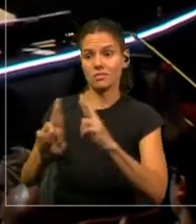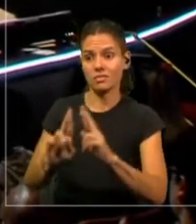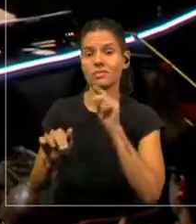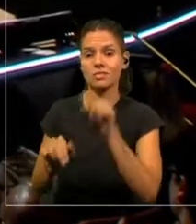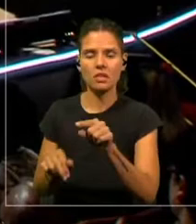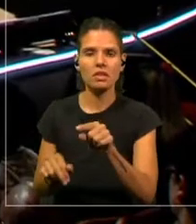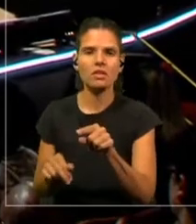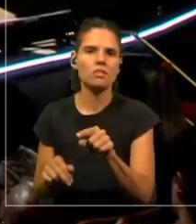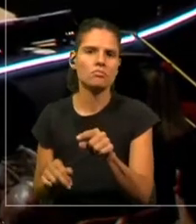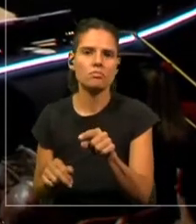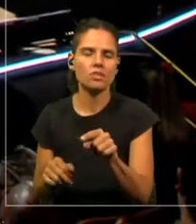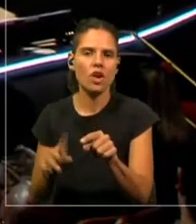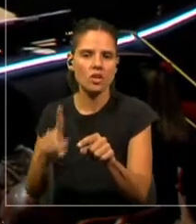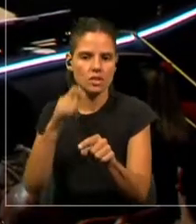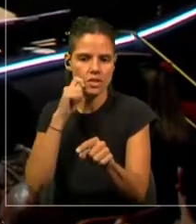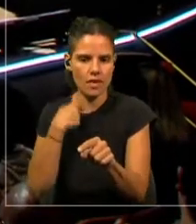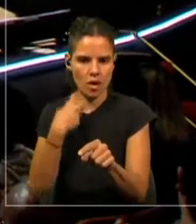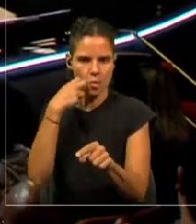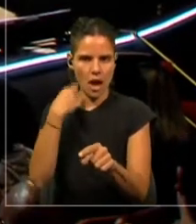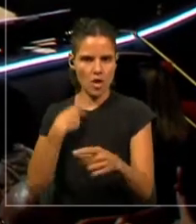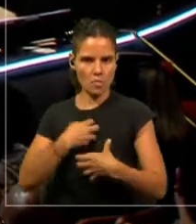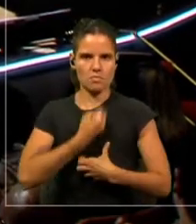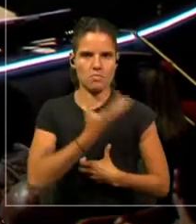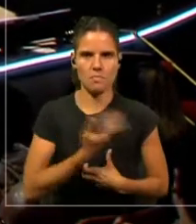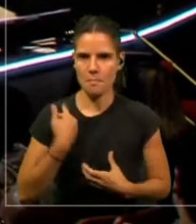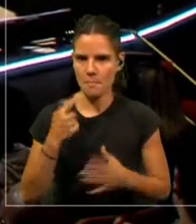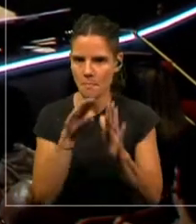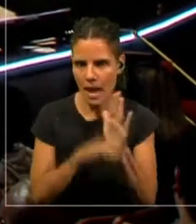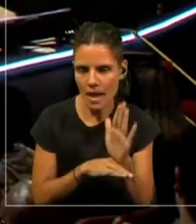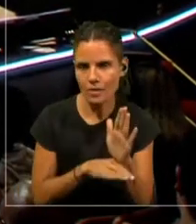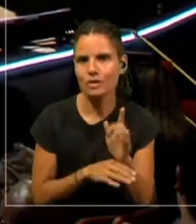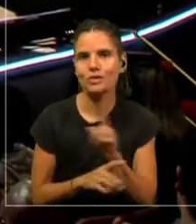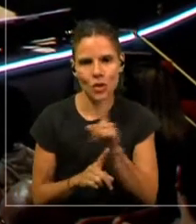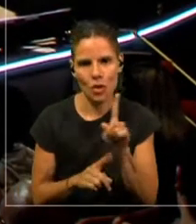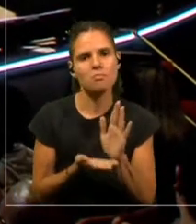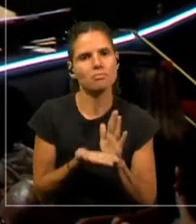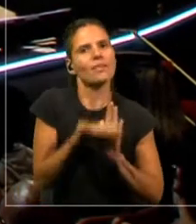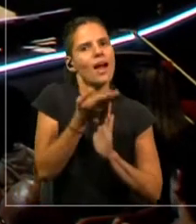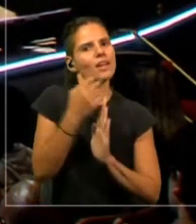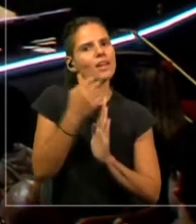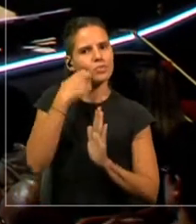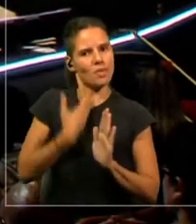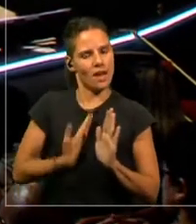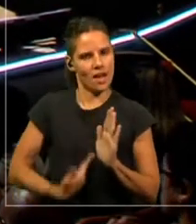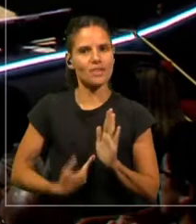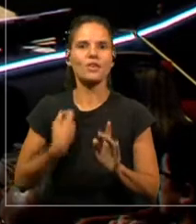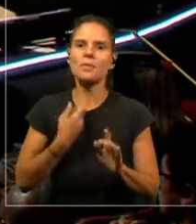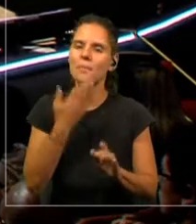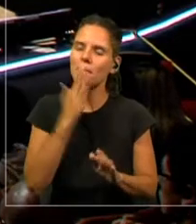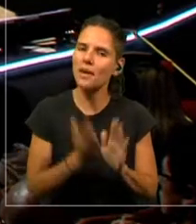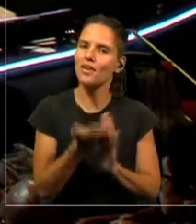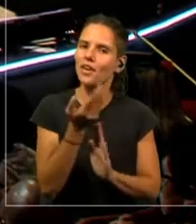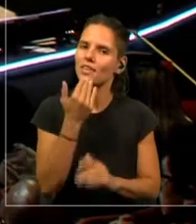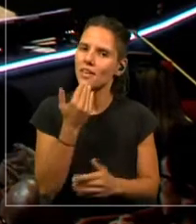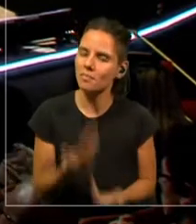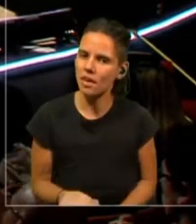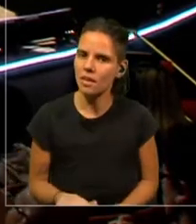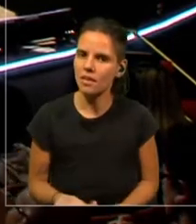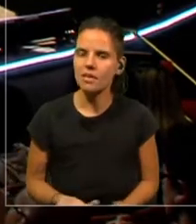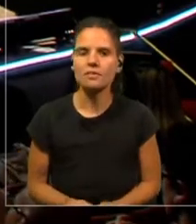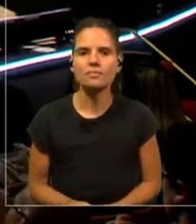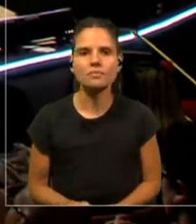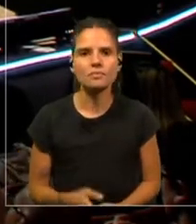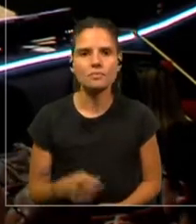no saca a la humanidad de nosotros, sino aumenta y mejora nuestra humanidad. Así que yo no tengo